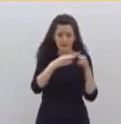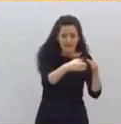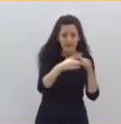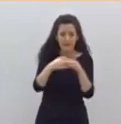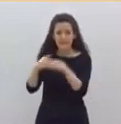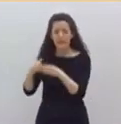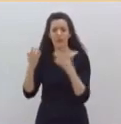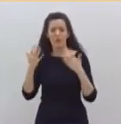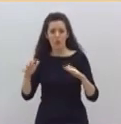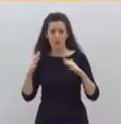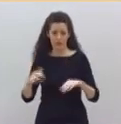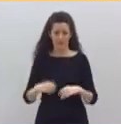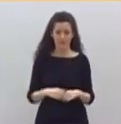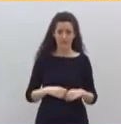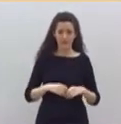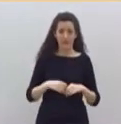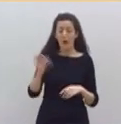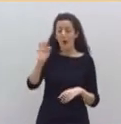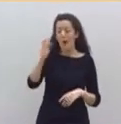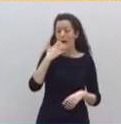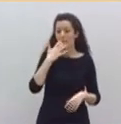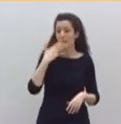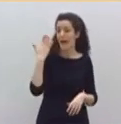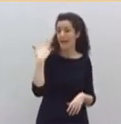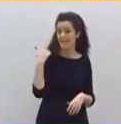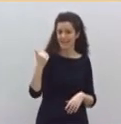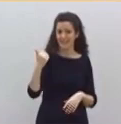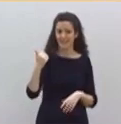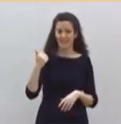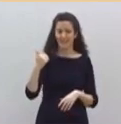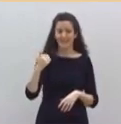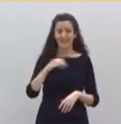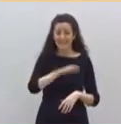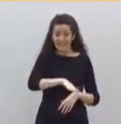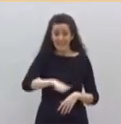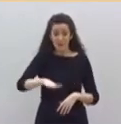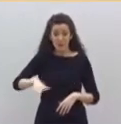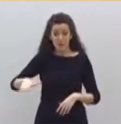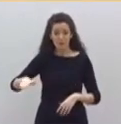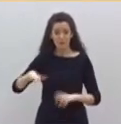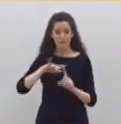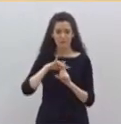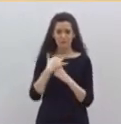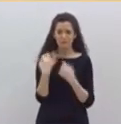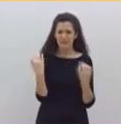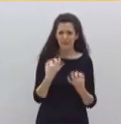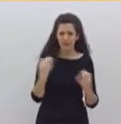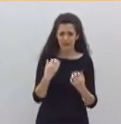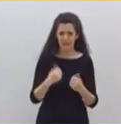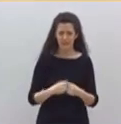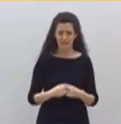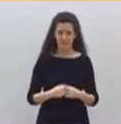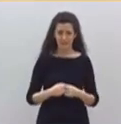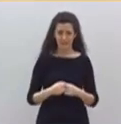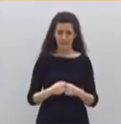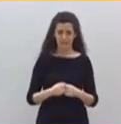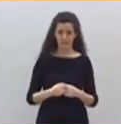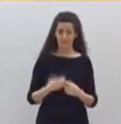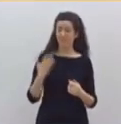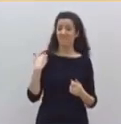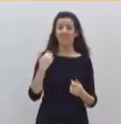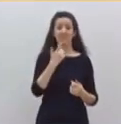grave, qué pasó ayer con el desconfinamiento de los niños? ¿Cómo nos puede decir en la sede de la soberanía nacional que un